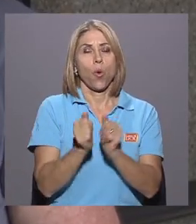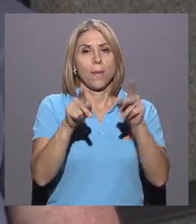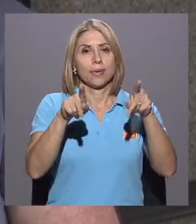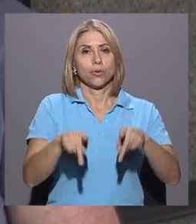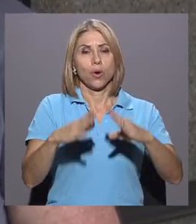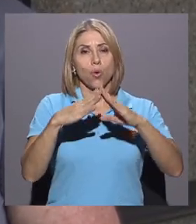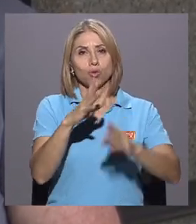¡Gracias! ¡Gracias! ¡Gracias!